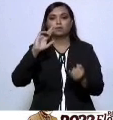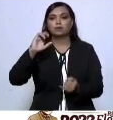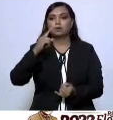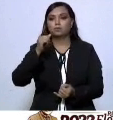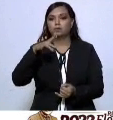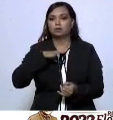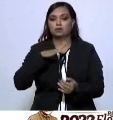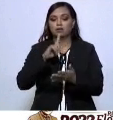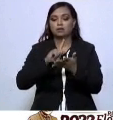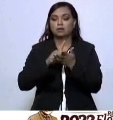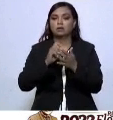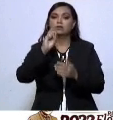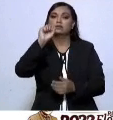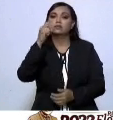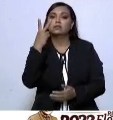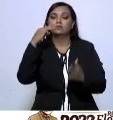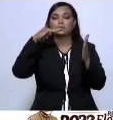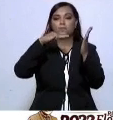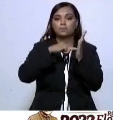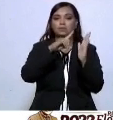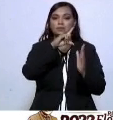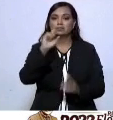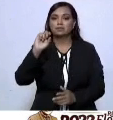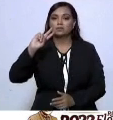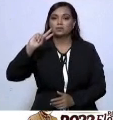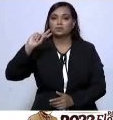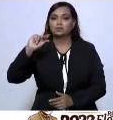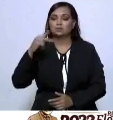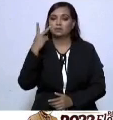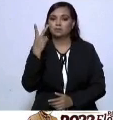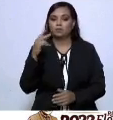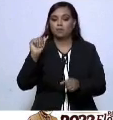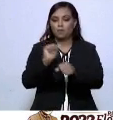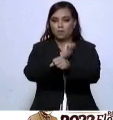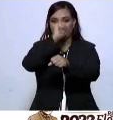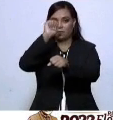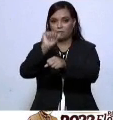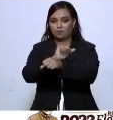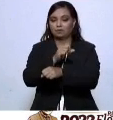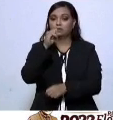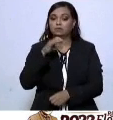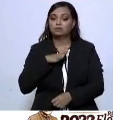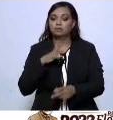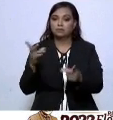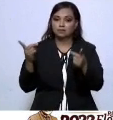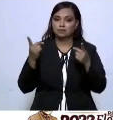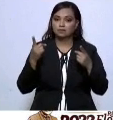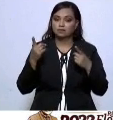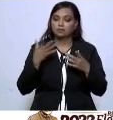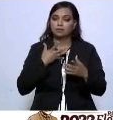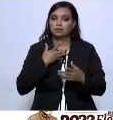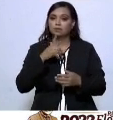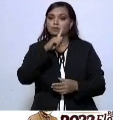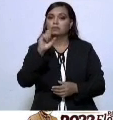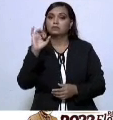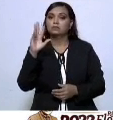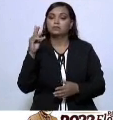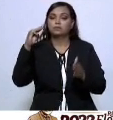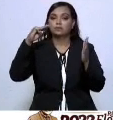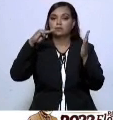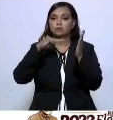a la fecha 62,182 vehículos. Aquí se han obtenido 155